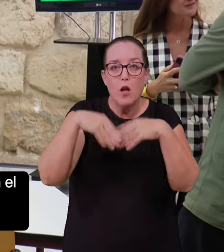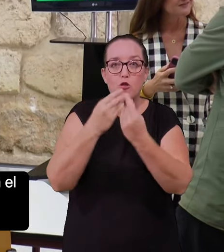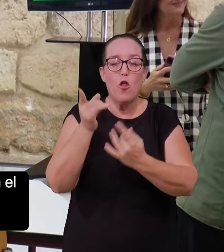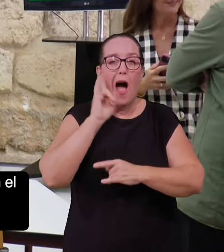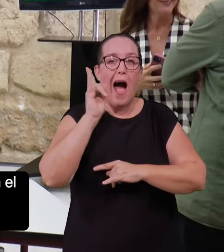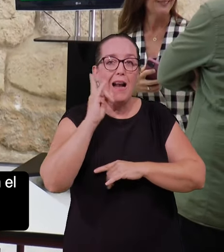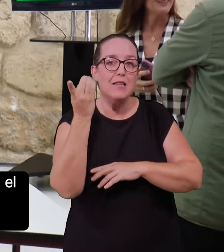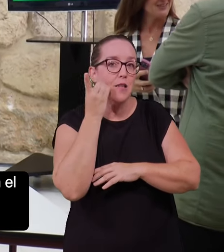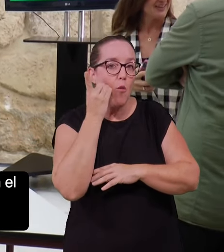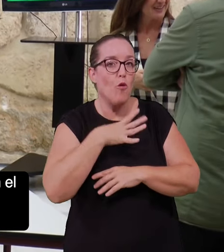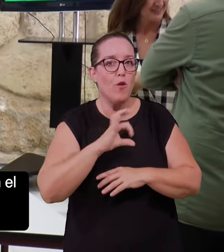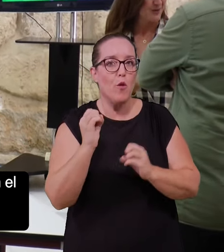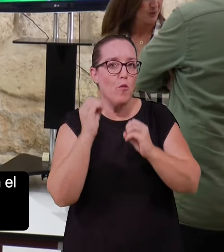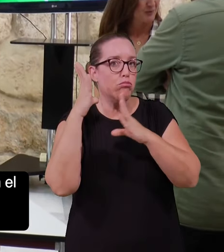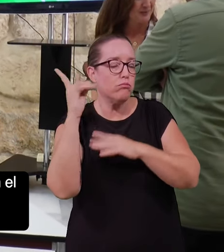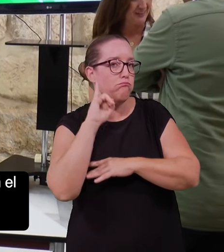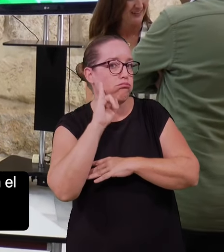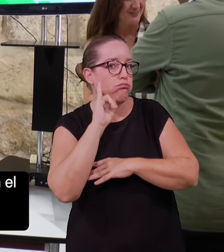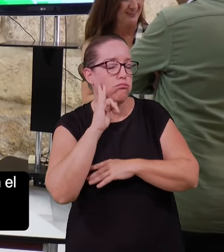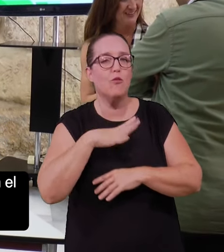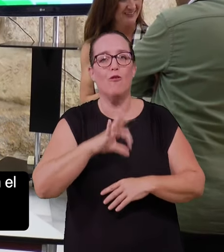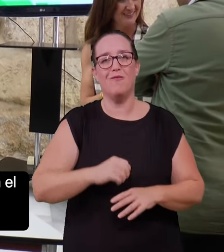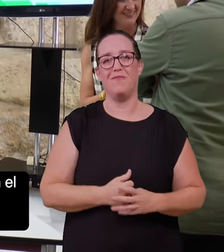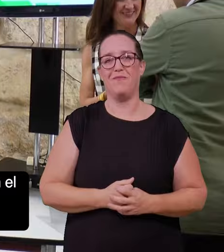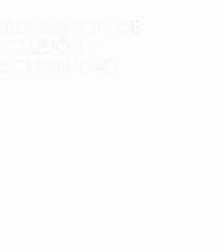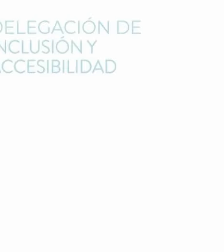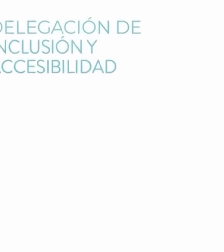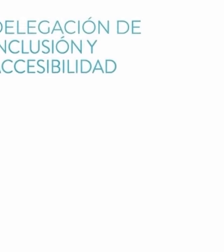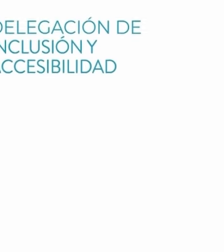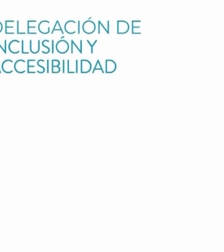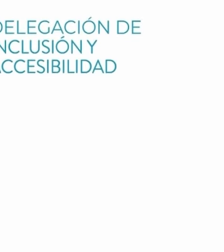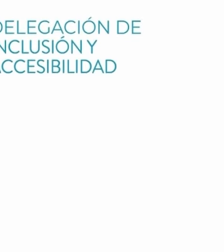con ellas aparecerá en forma de alerta en el propio teléfono.